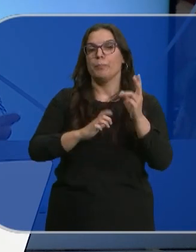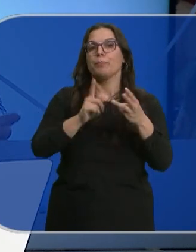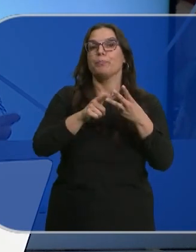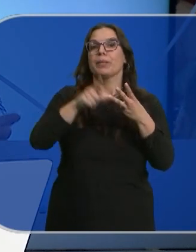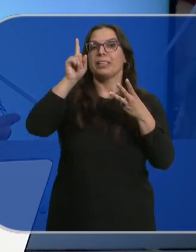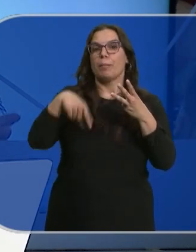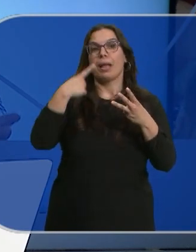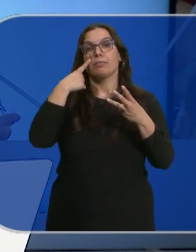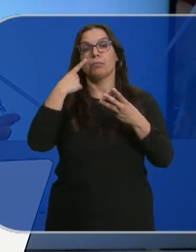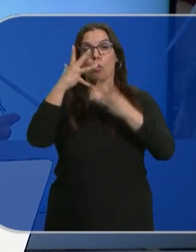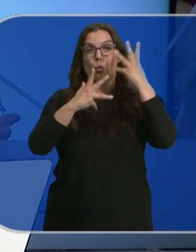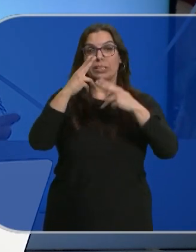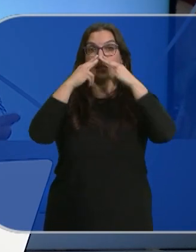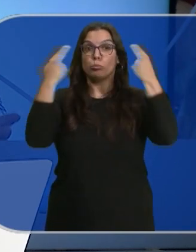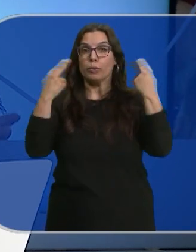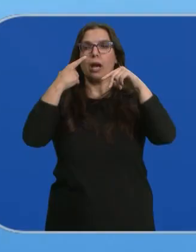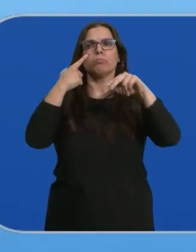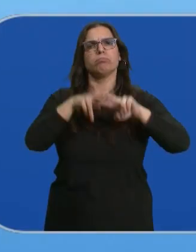auditoría a las cuentas públicas.